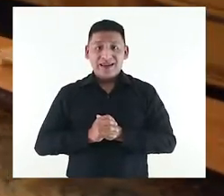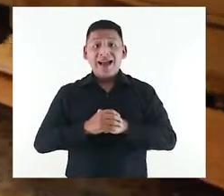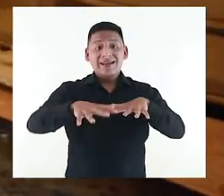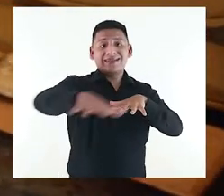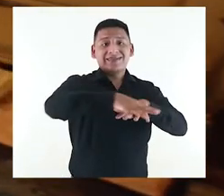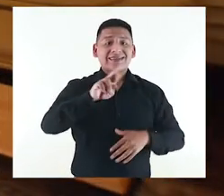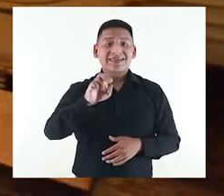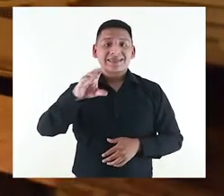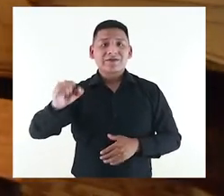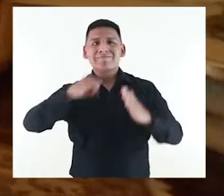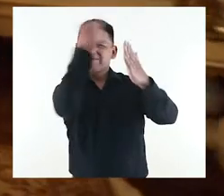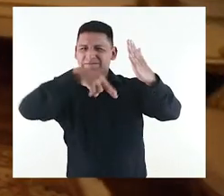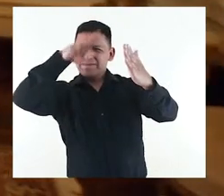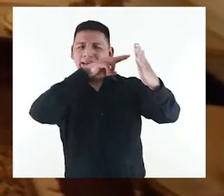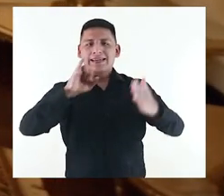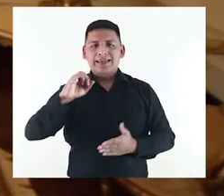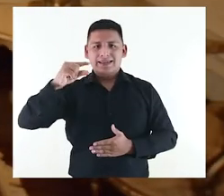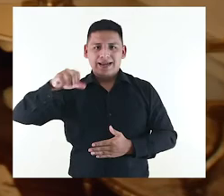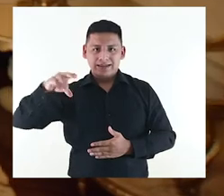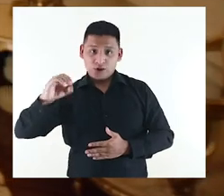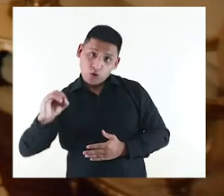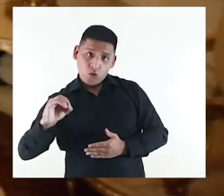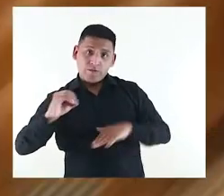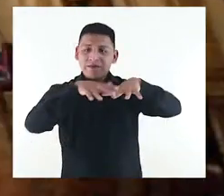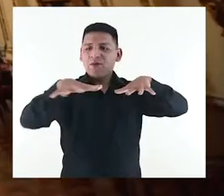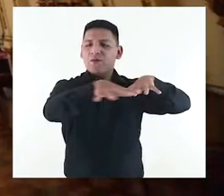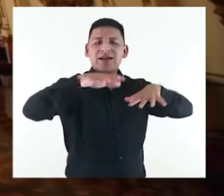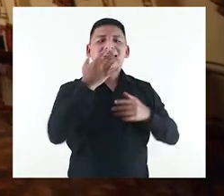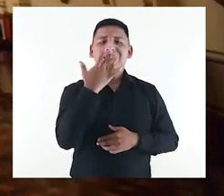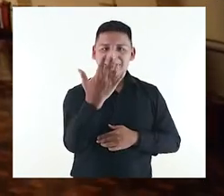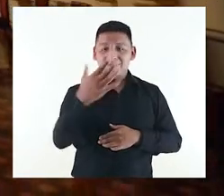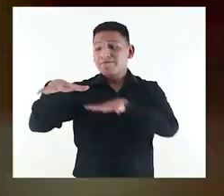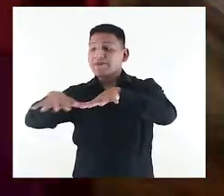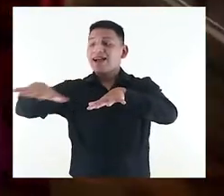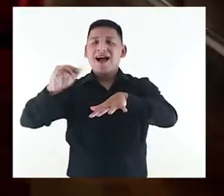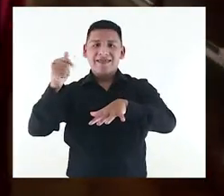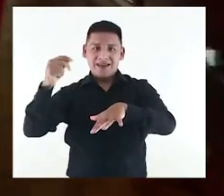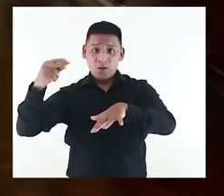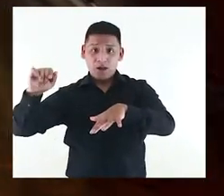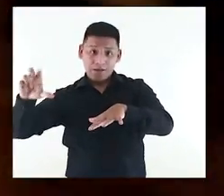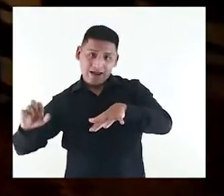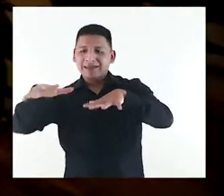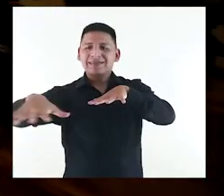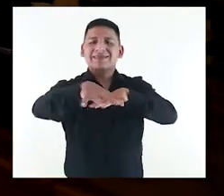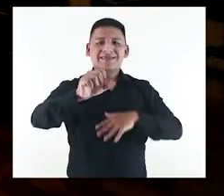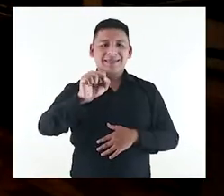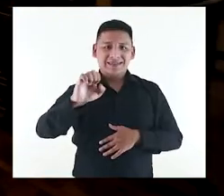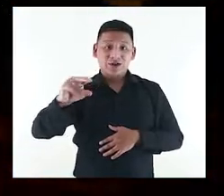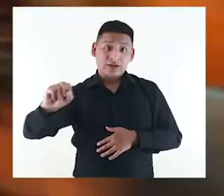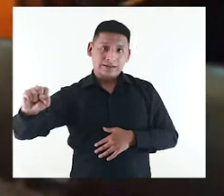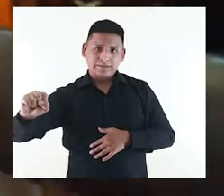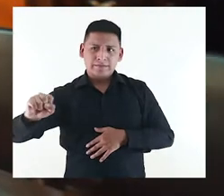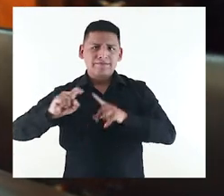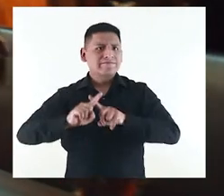notar son el Salón Recepciones decorado con pinturas de Ignacio Merino, el Salón de los Espejos, el Salón Atahualpa y el Salón de